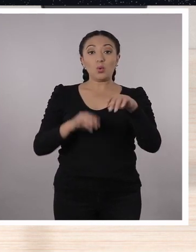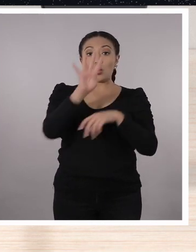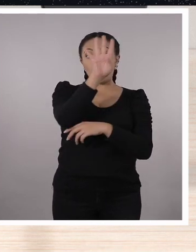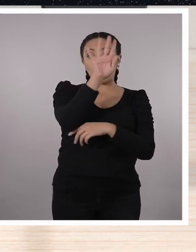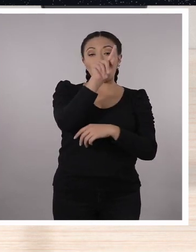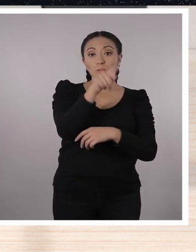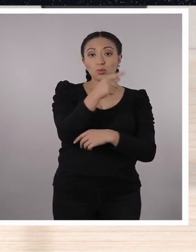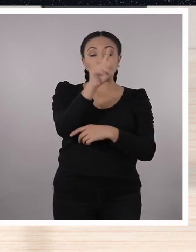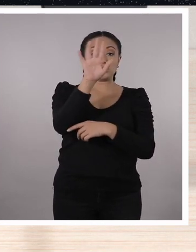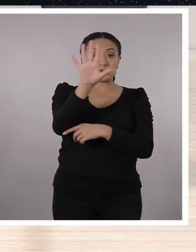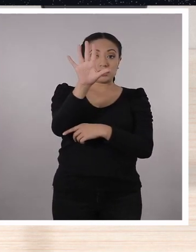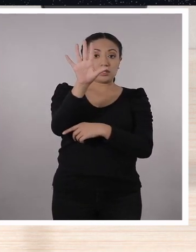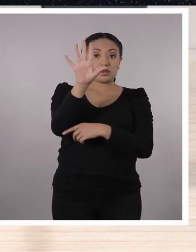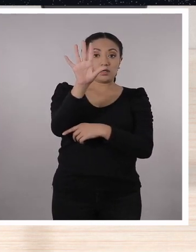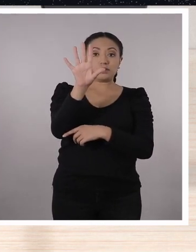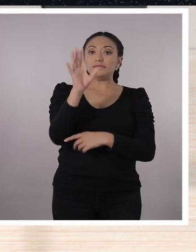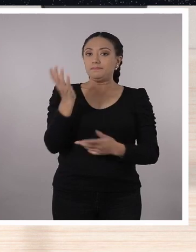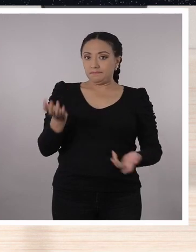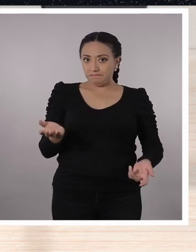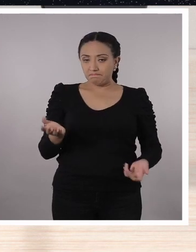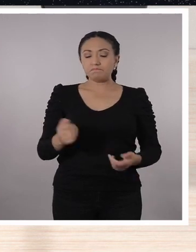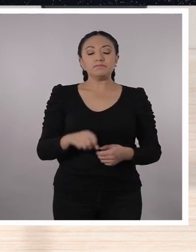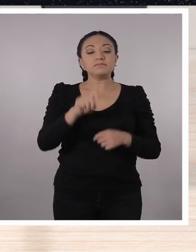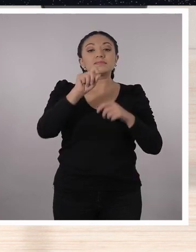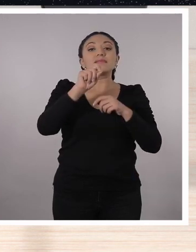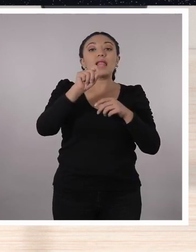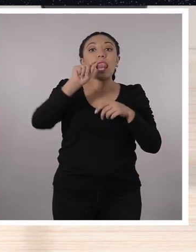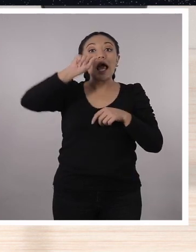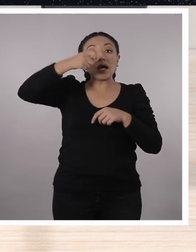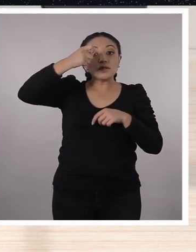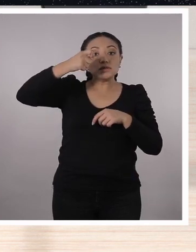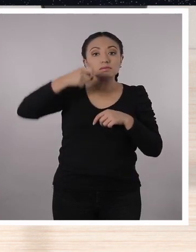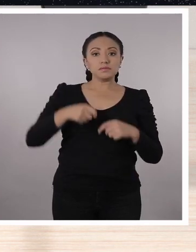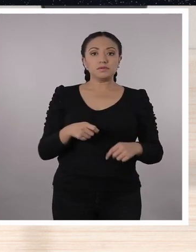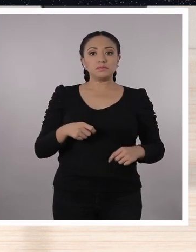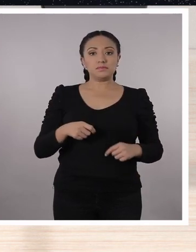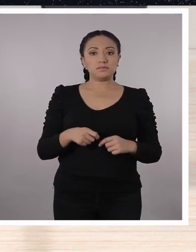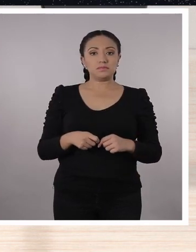4,5, ¿no cierto? Y movemos.